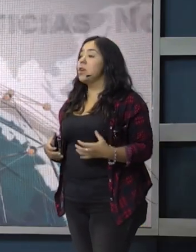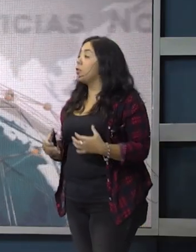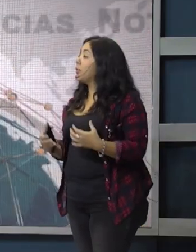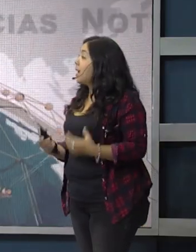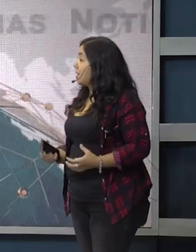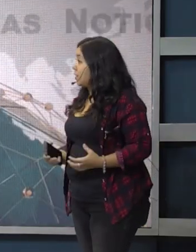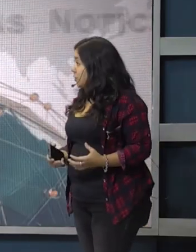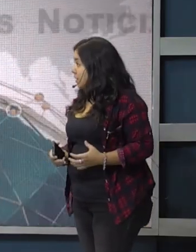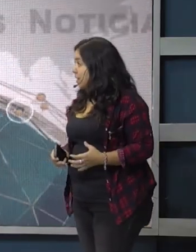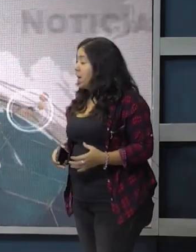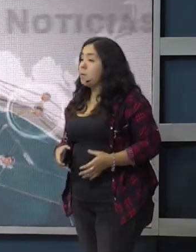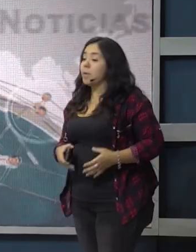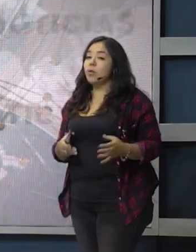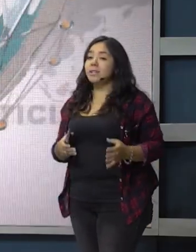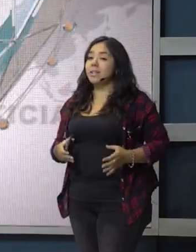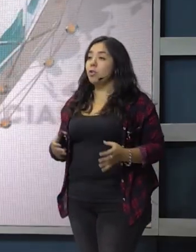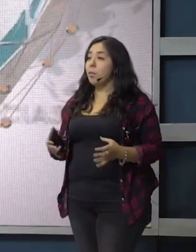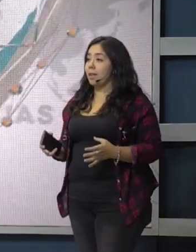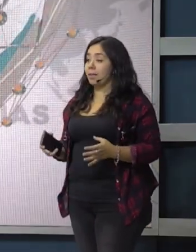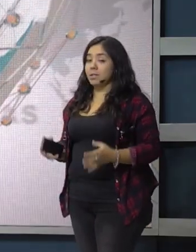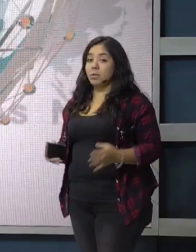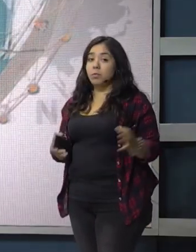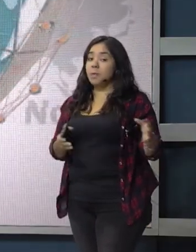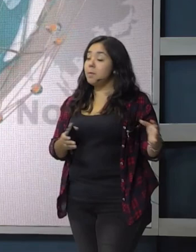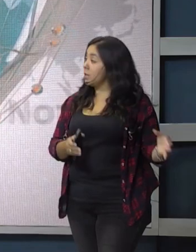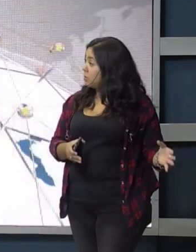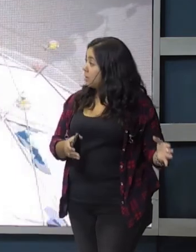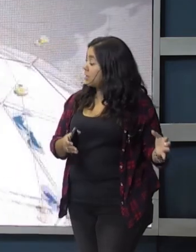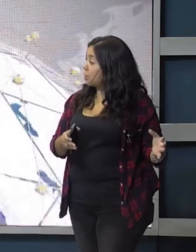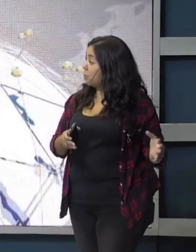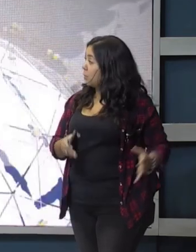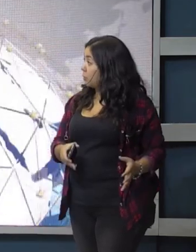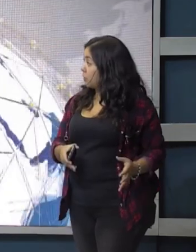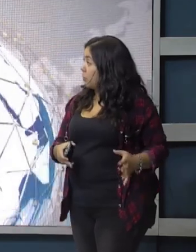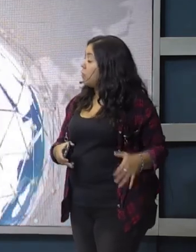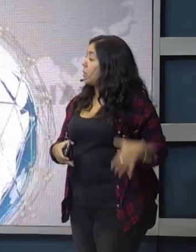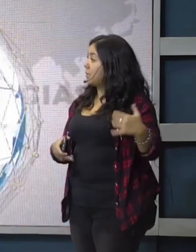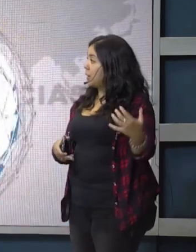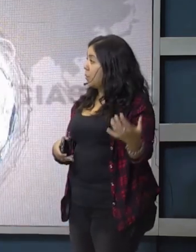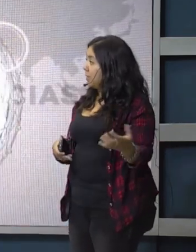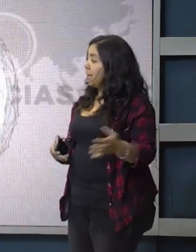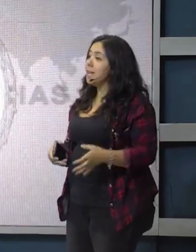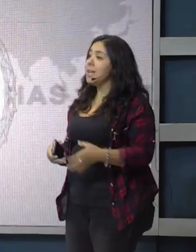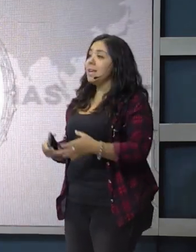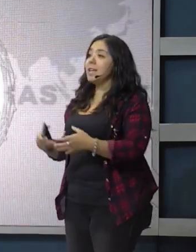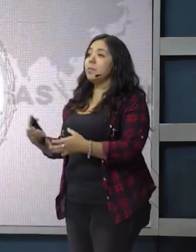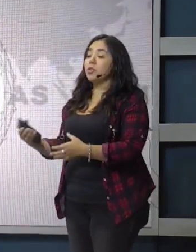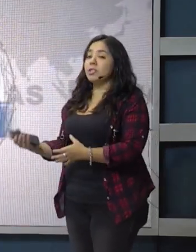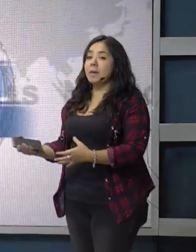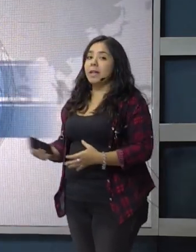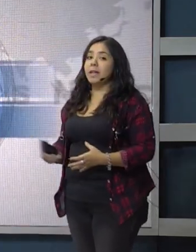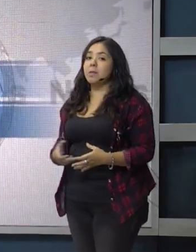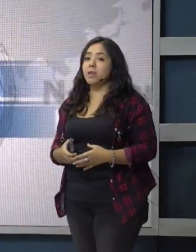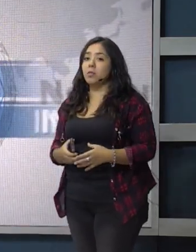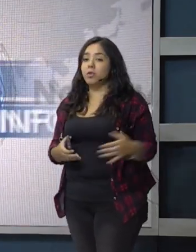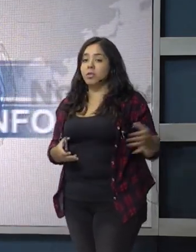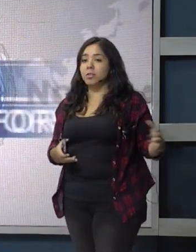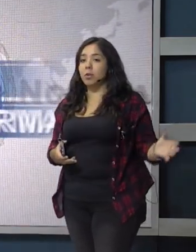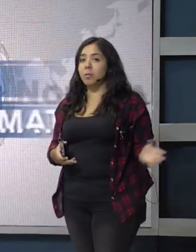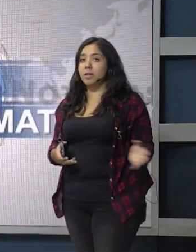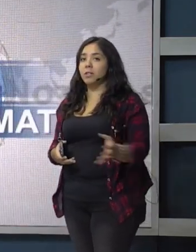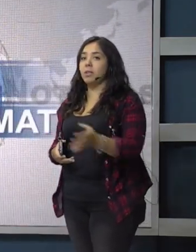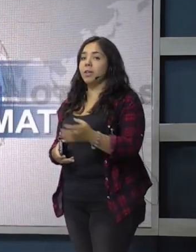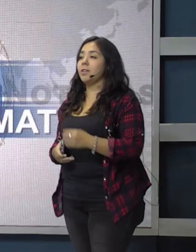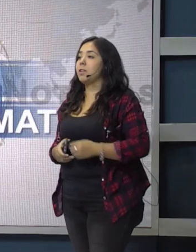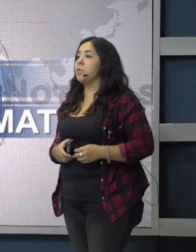6 vuelos diarios, pero lo va a hacer en dos partes, una en mayo, que van a ser los primeros 3 vuelos que se van a aumentar, y la próxima en el mes de junio